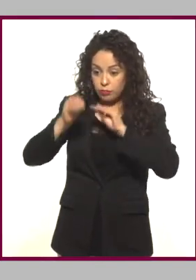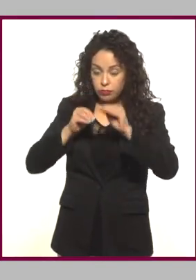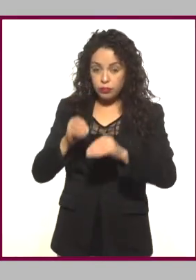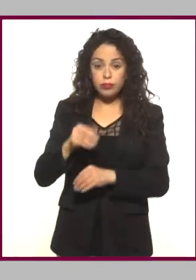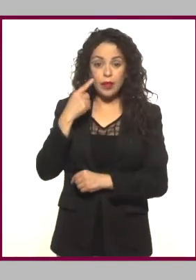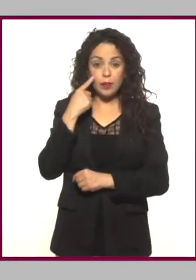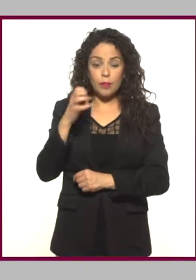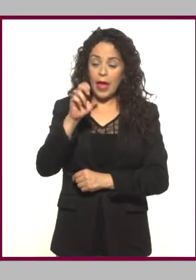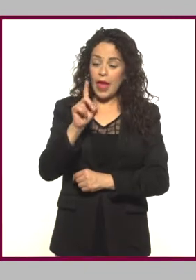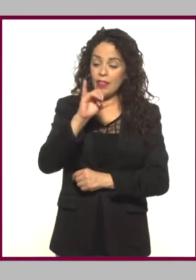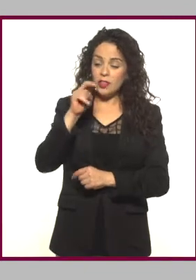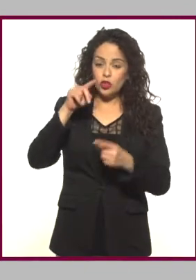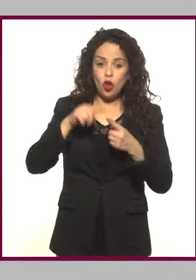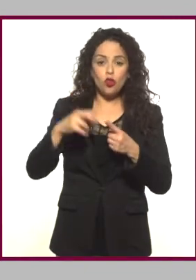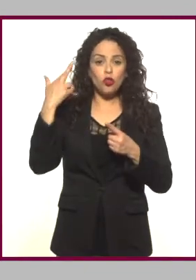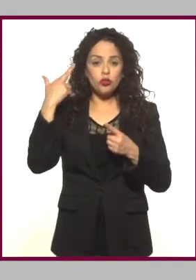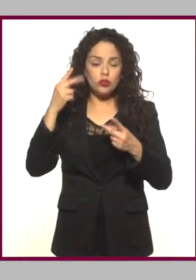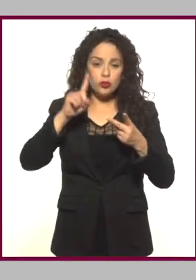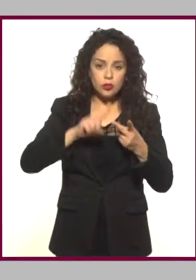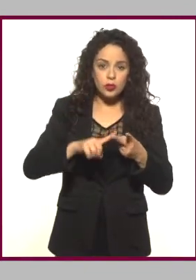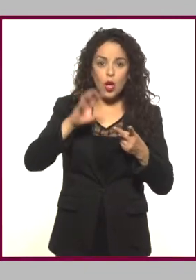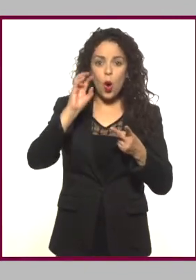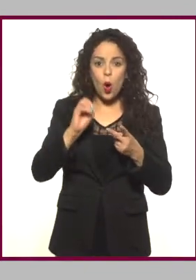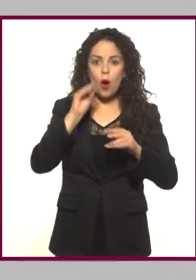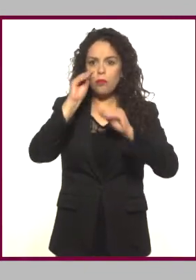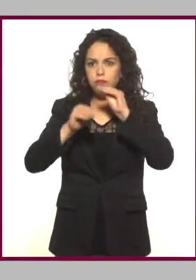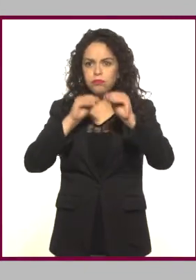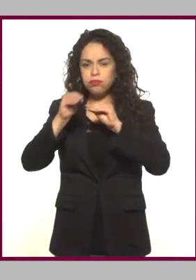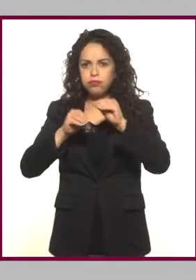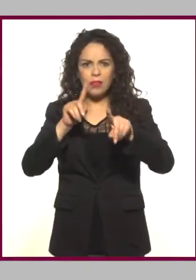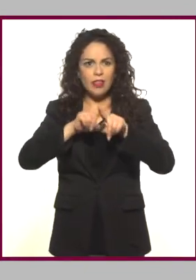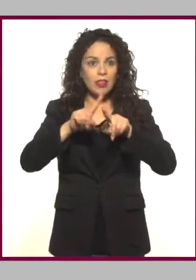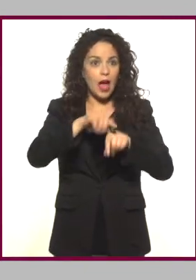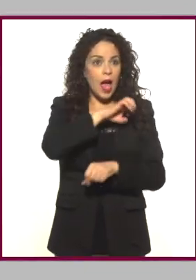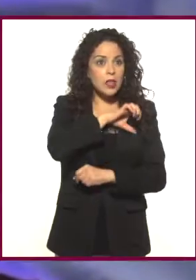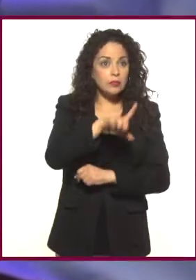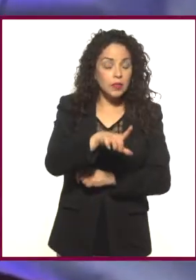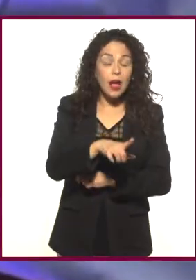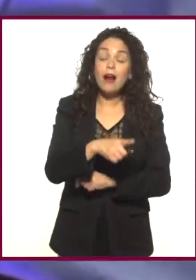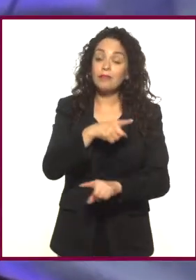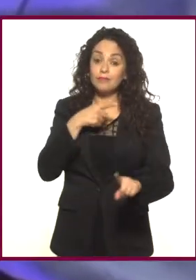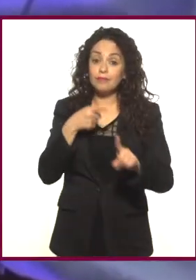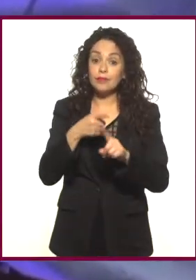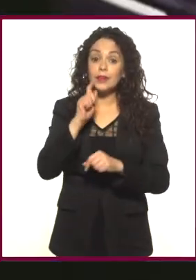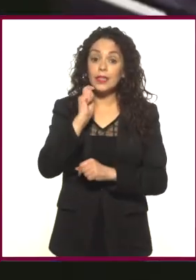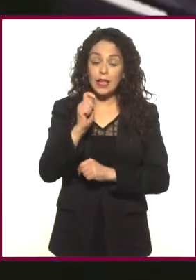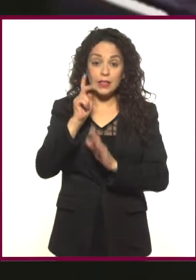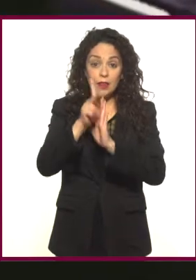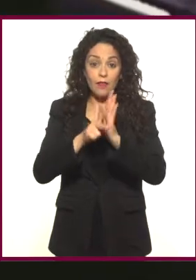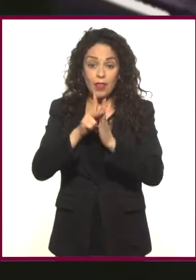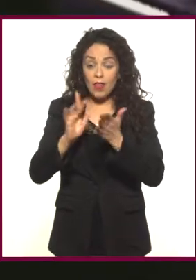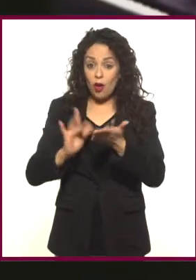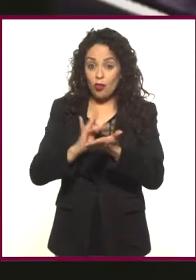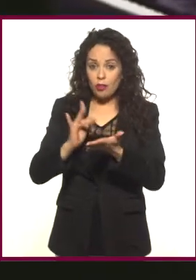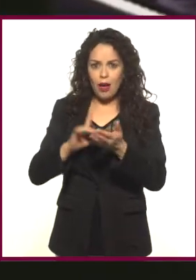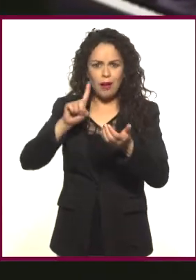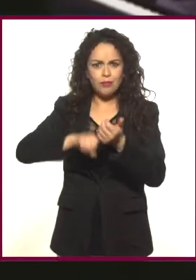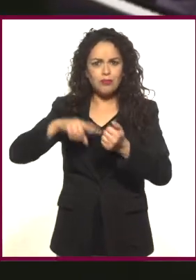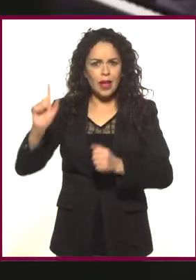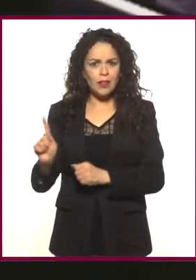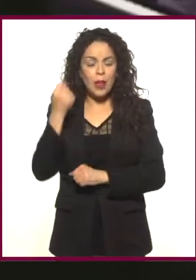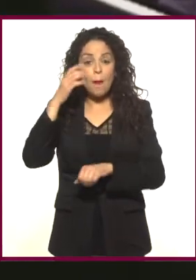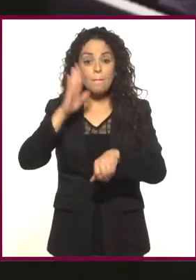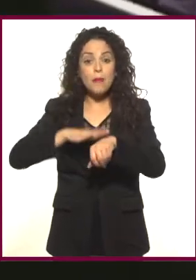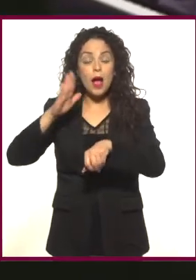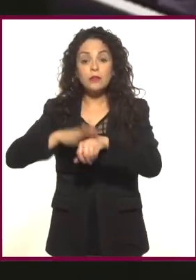como la edición, la mezcla de sonido o la composición de efectos especiales, empezaron a considerar el video digital una tecnología